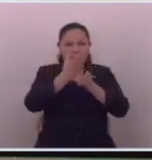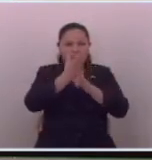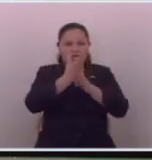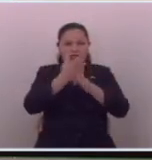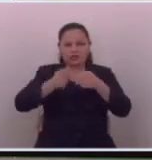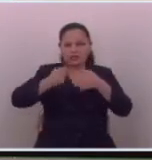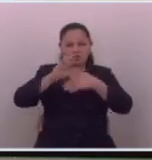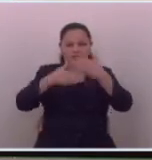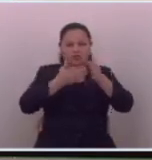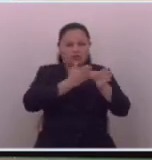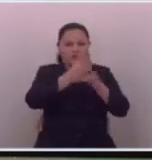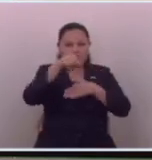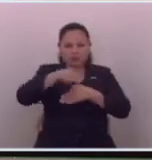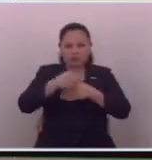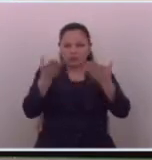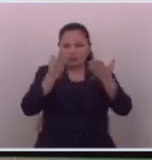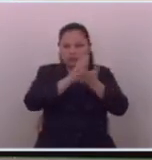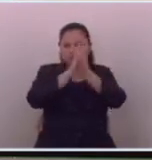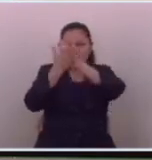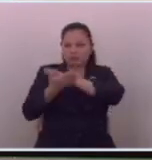abogados de todos se hicieron aquí